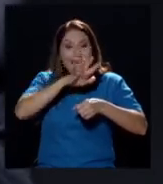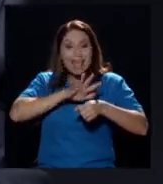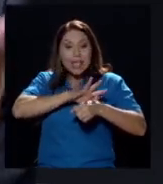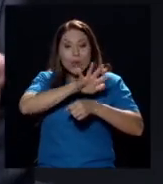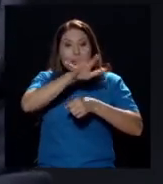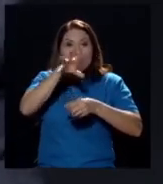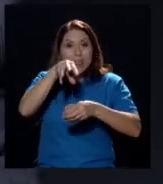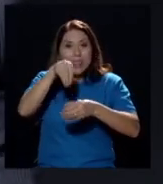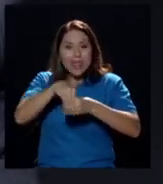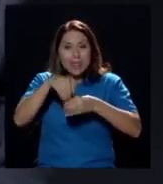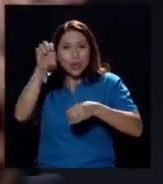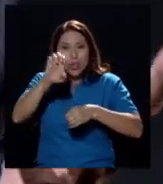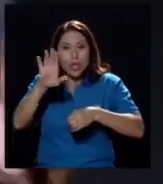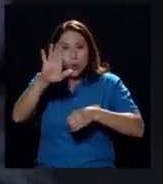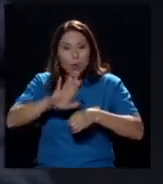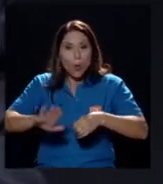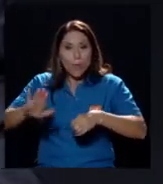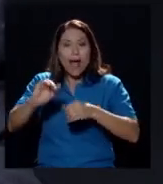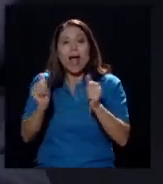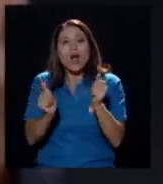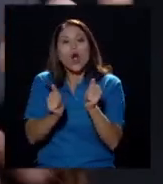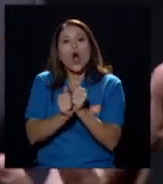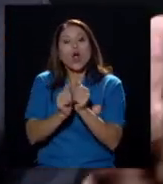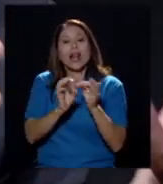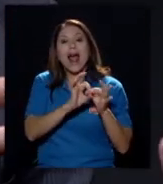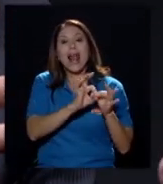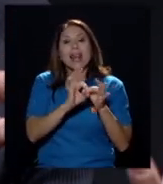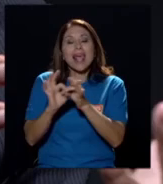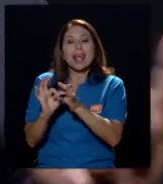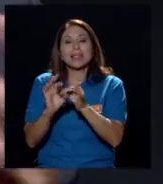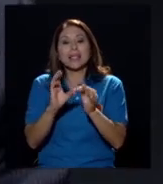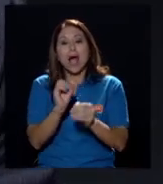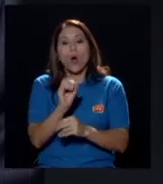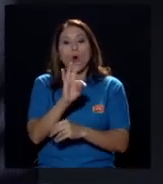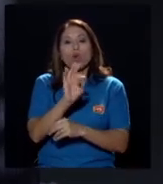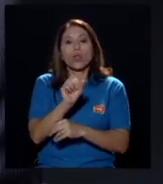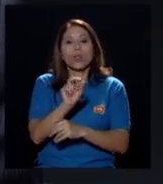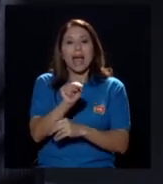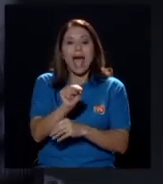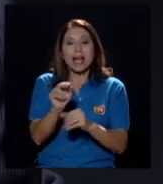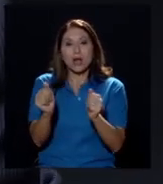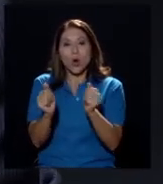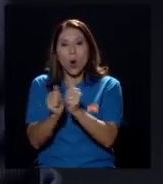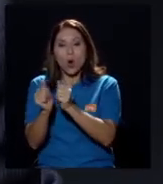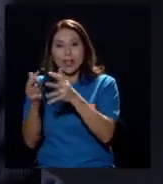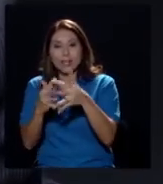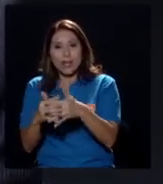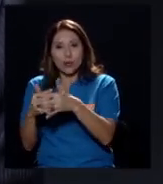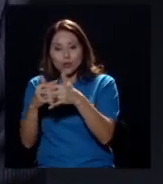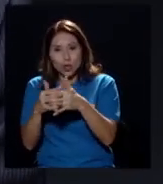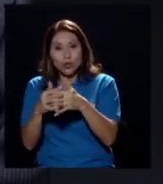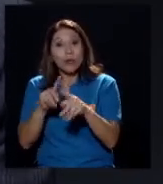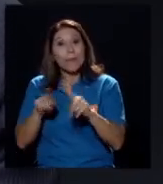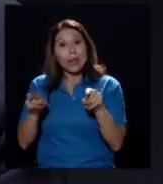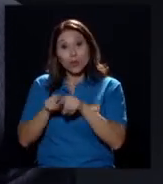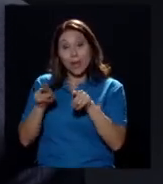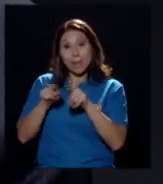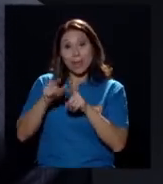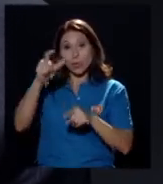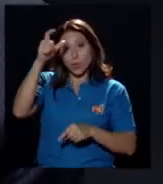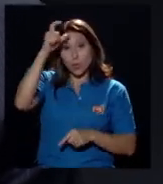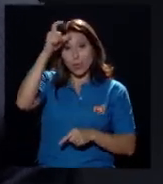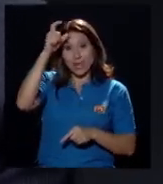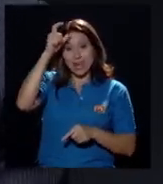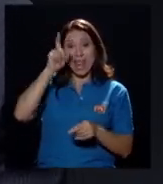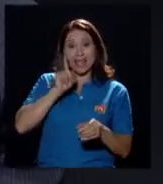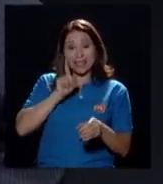alianza OTAN con los Estados Unidos principalmente pero también Turquía es parte de la